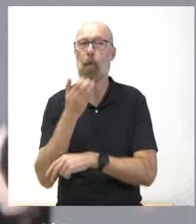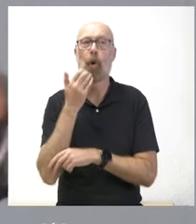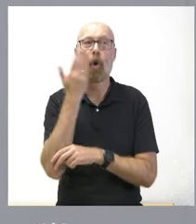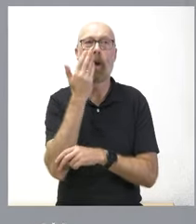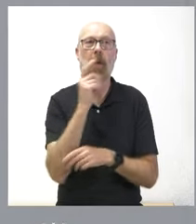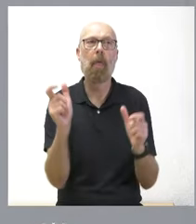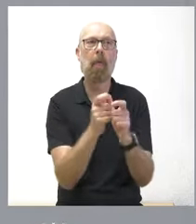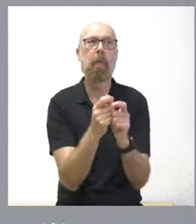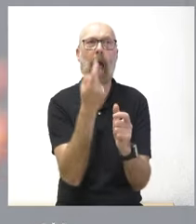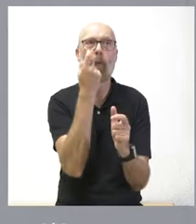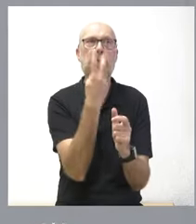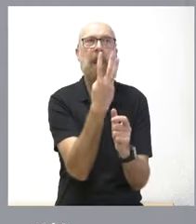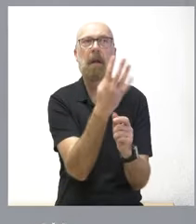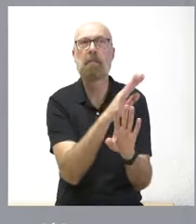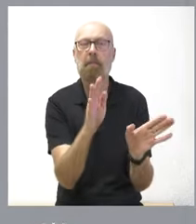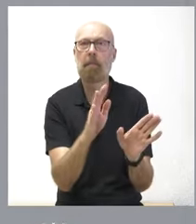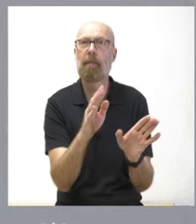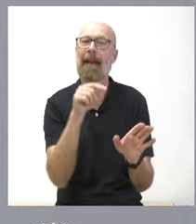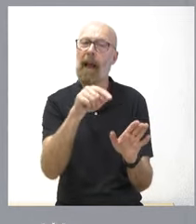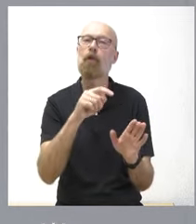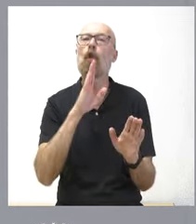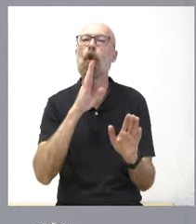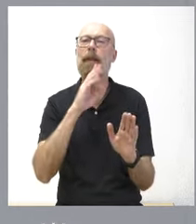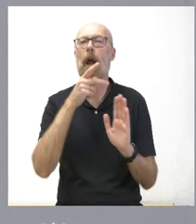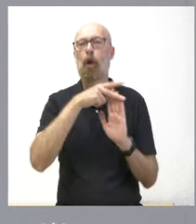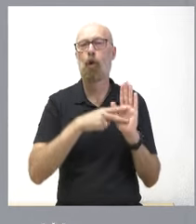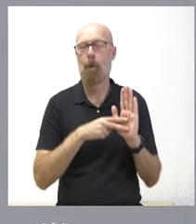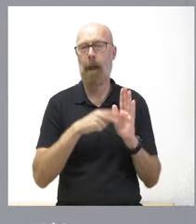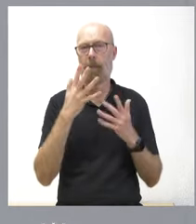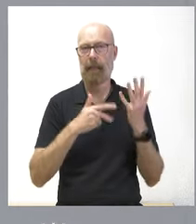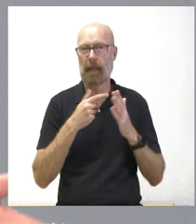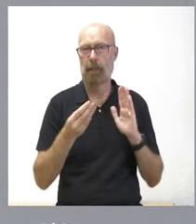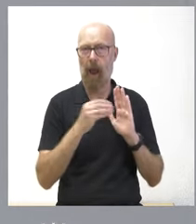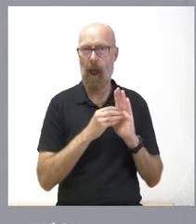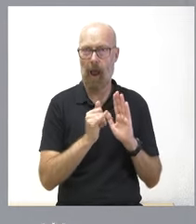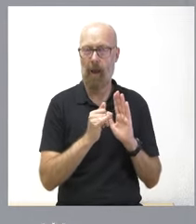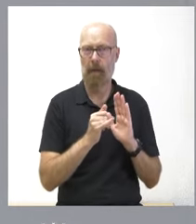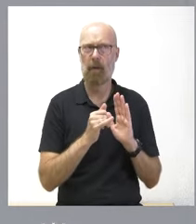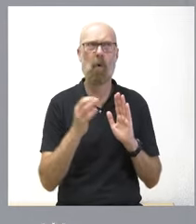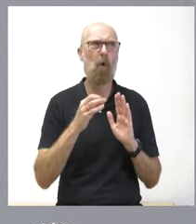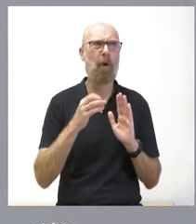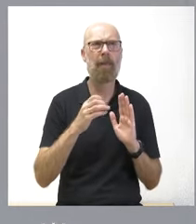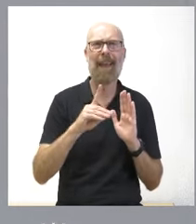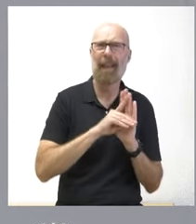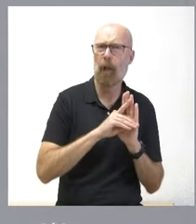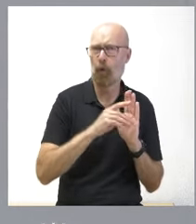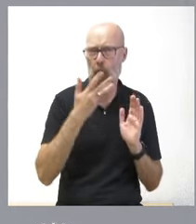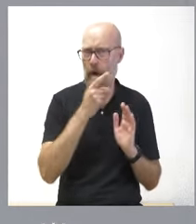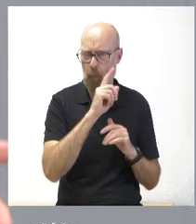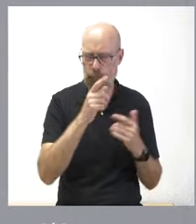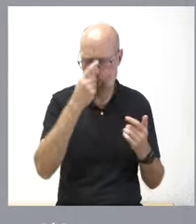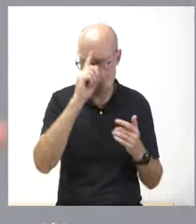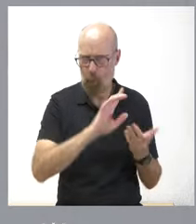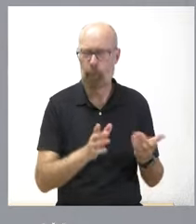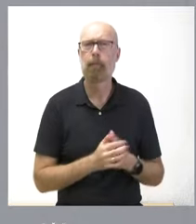una norma de carácter administrativo en una orden o en un decreto no recuerdo ahora exactamente el rango ¿qué